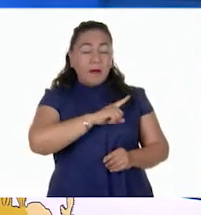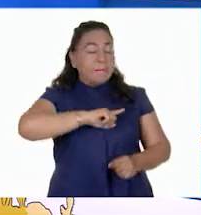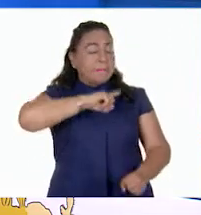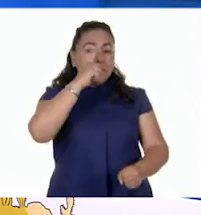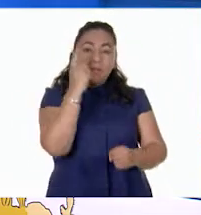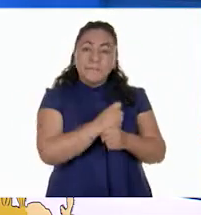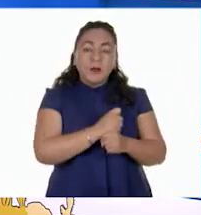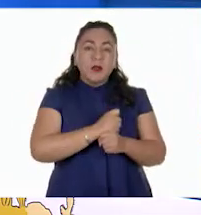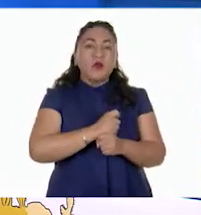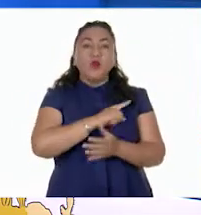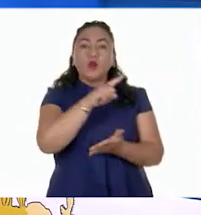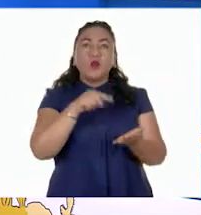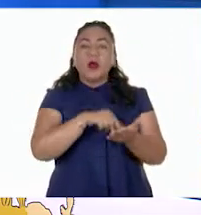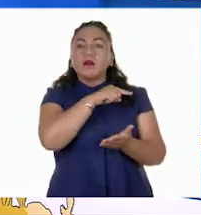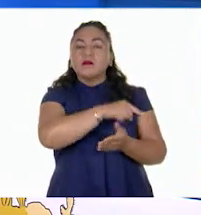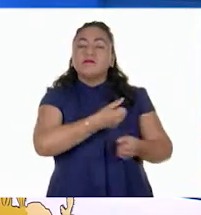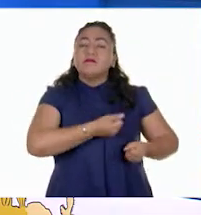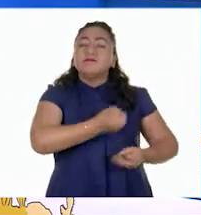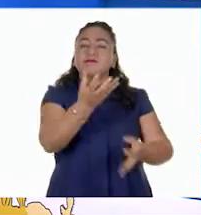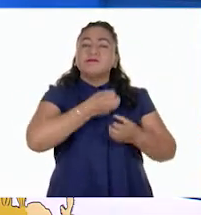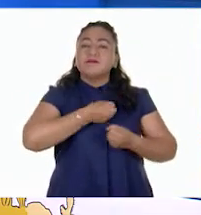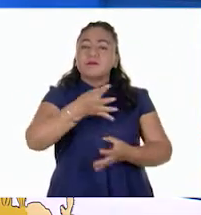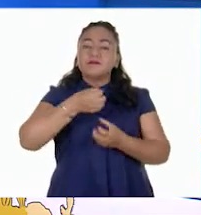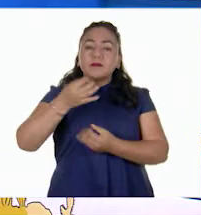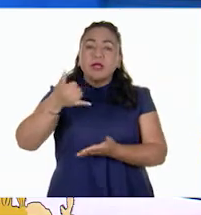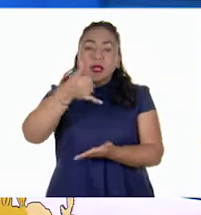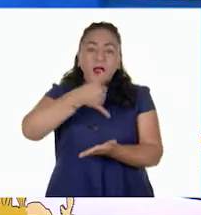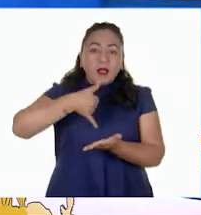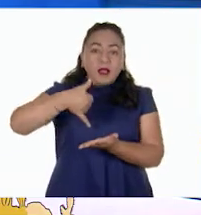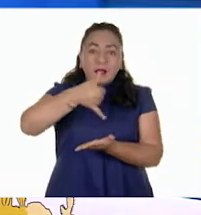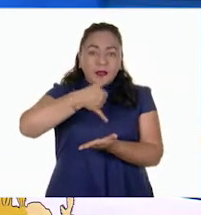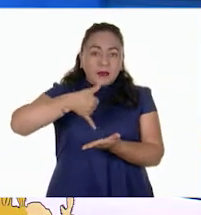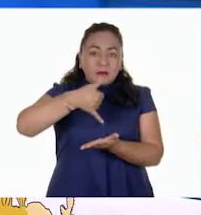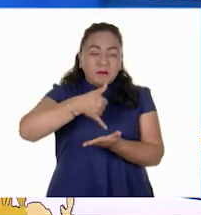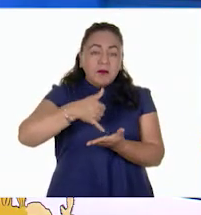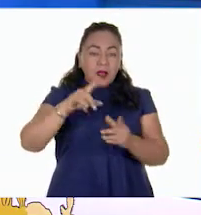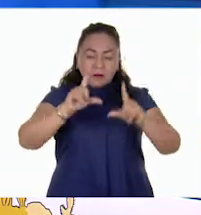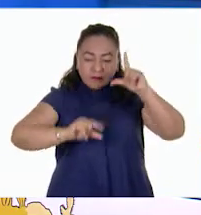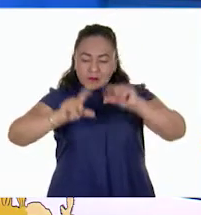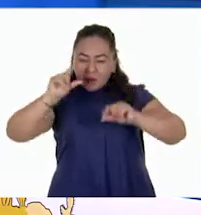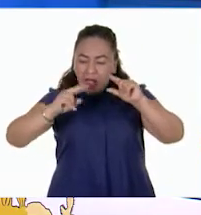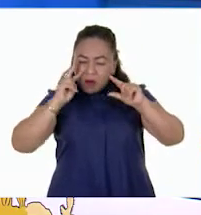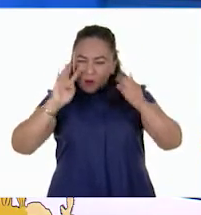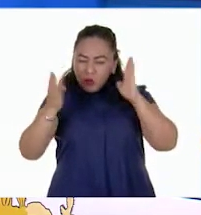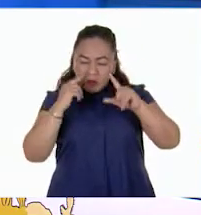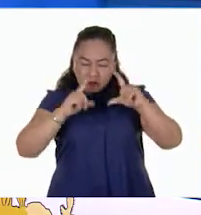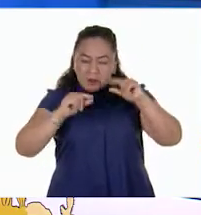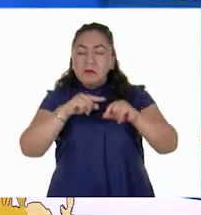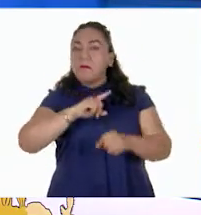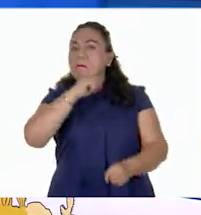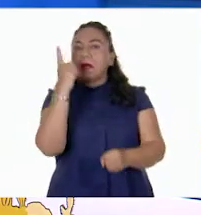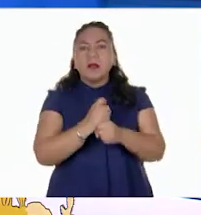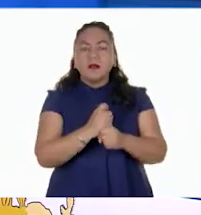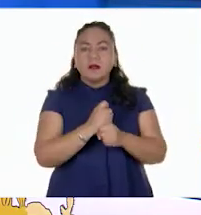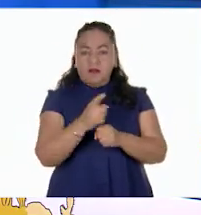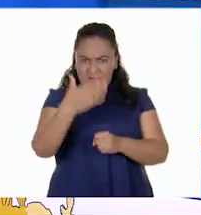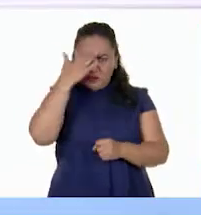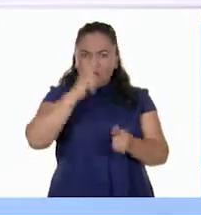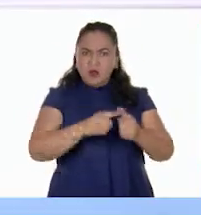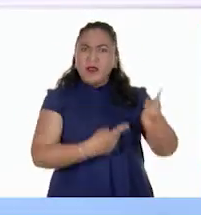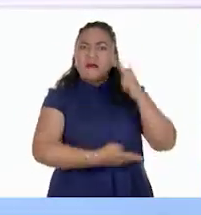productor mundial de aceite de oliva. Según las estadísticas mundiales, ¿saben de dónde proviene el aceite de oliva?